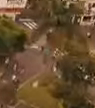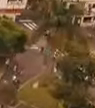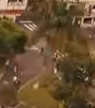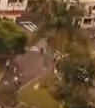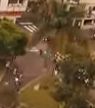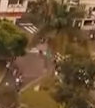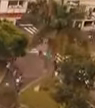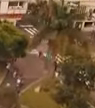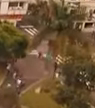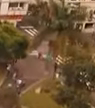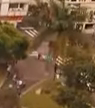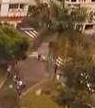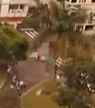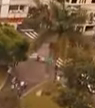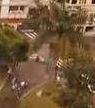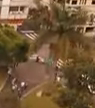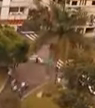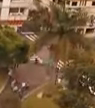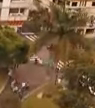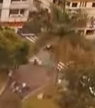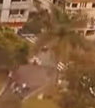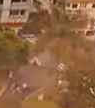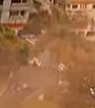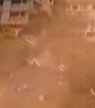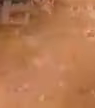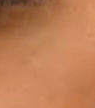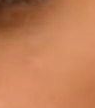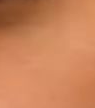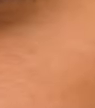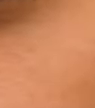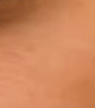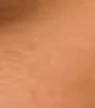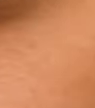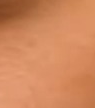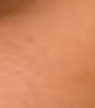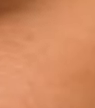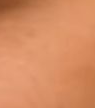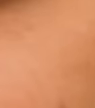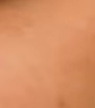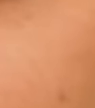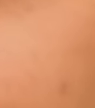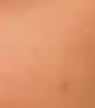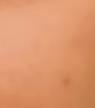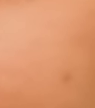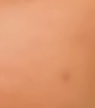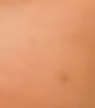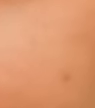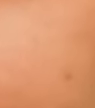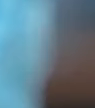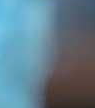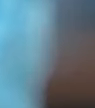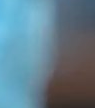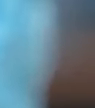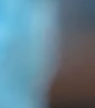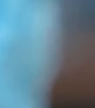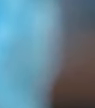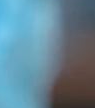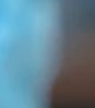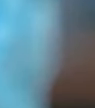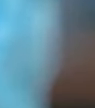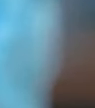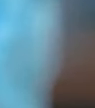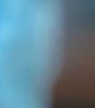¿Sabías que en Risaralda hay valientes anónimos? Sí, son esos rostros que no son tan conocidos. Son esos